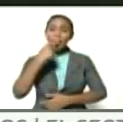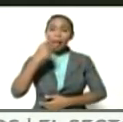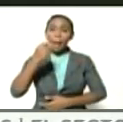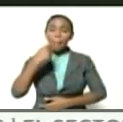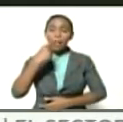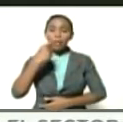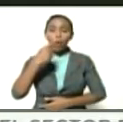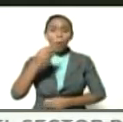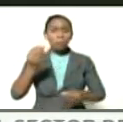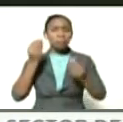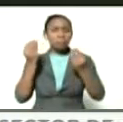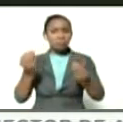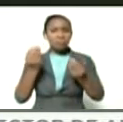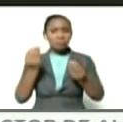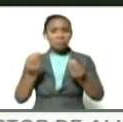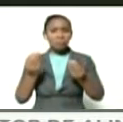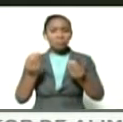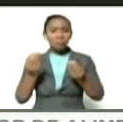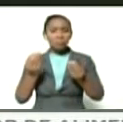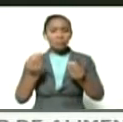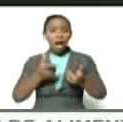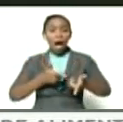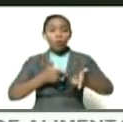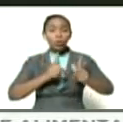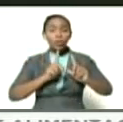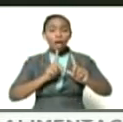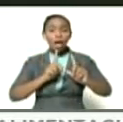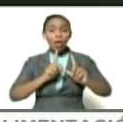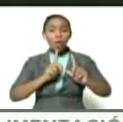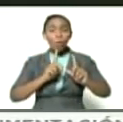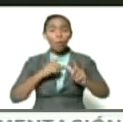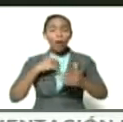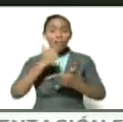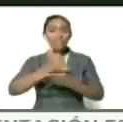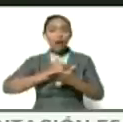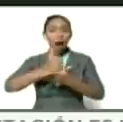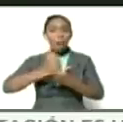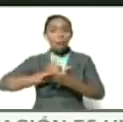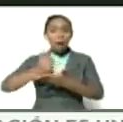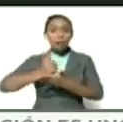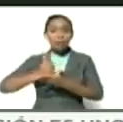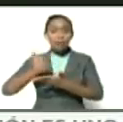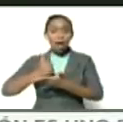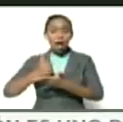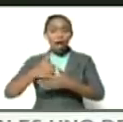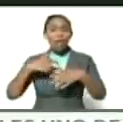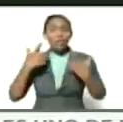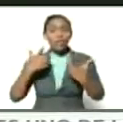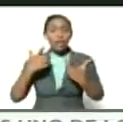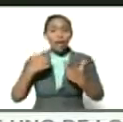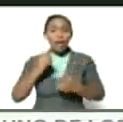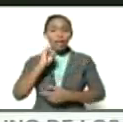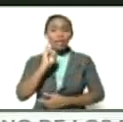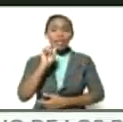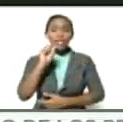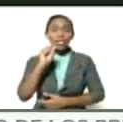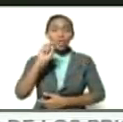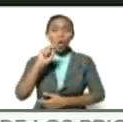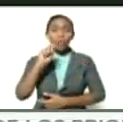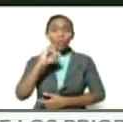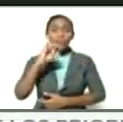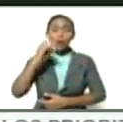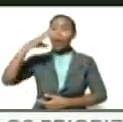autorizado por las autoridades farmacológicas, el isotimol, el